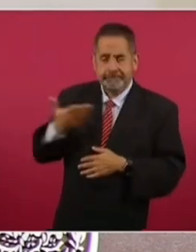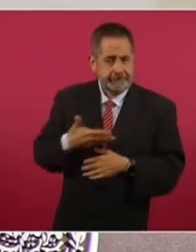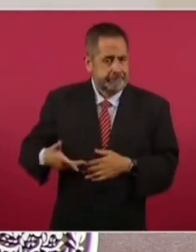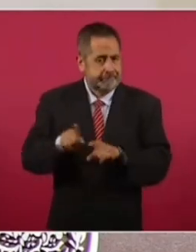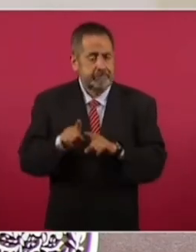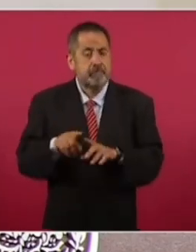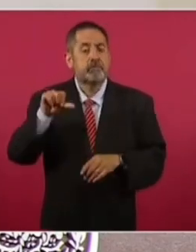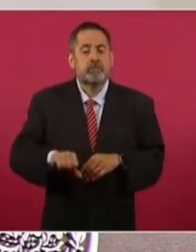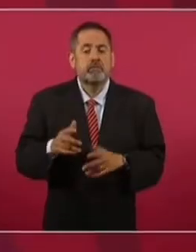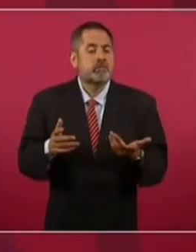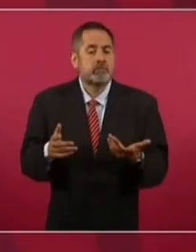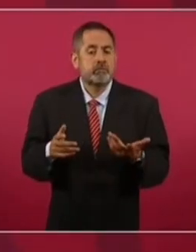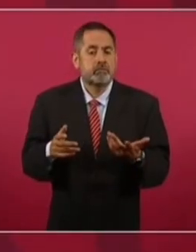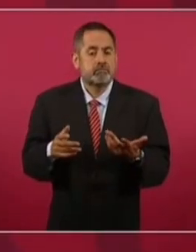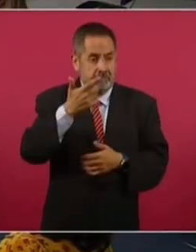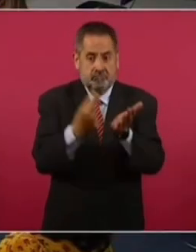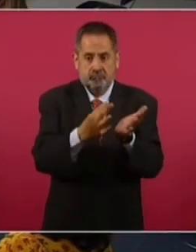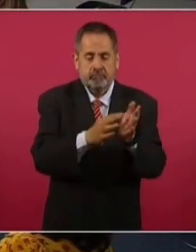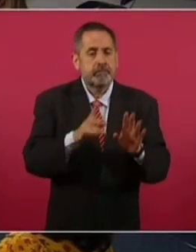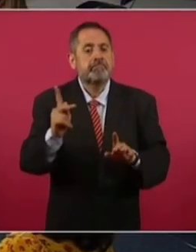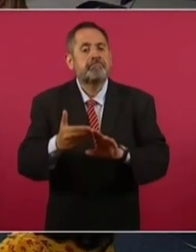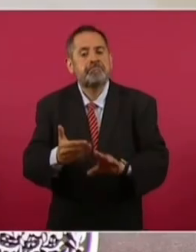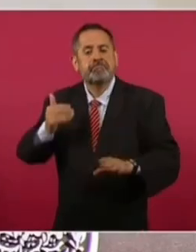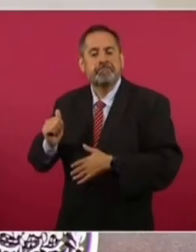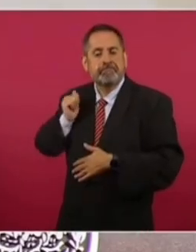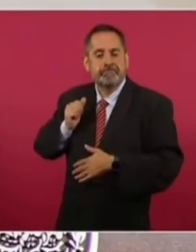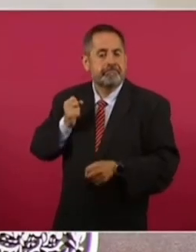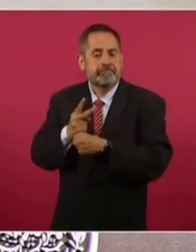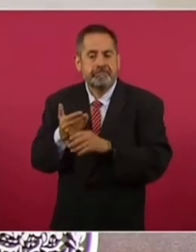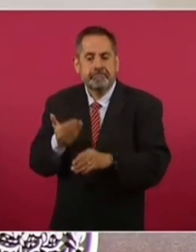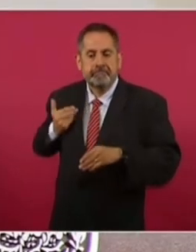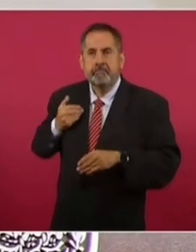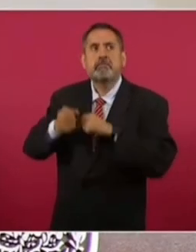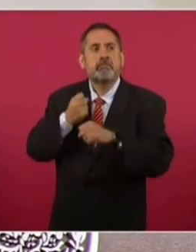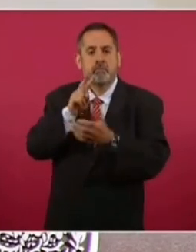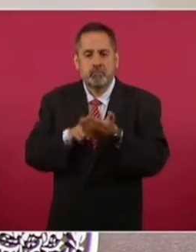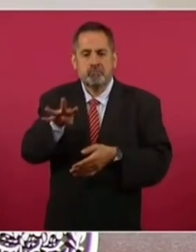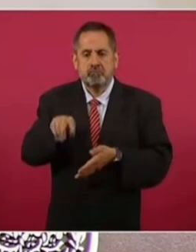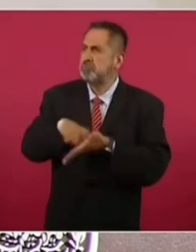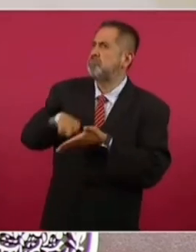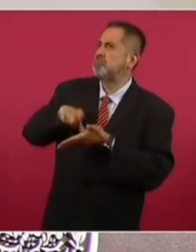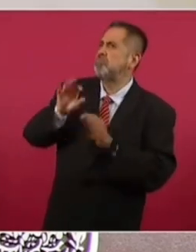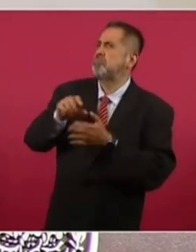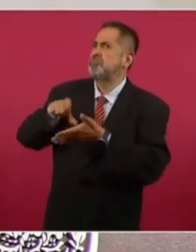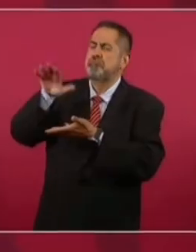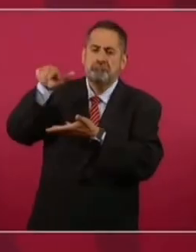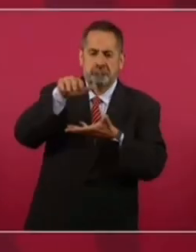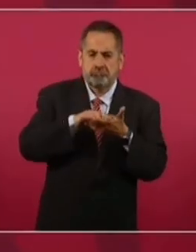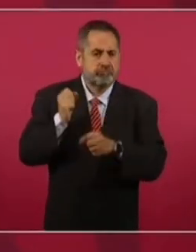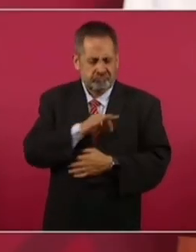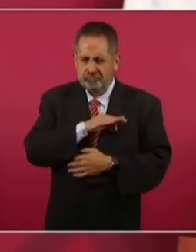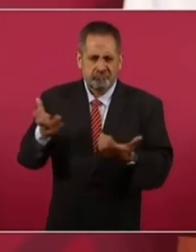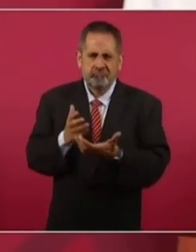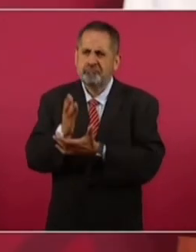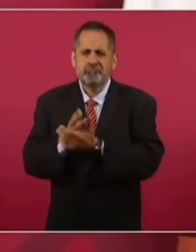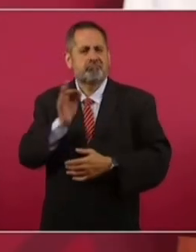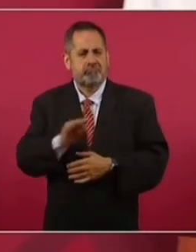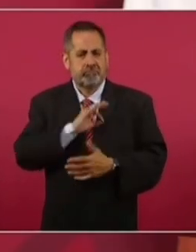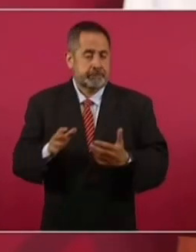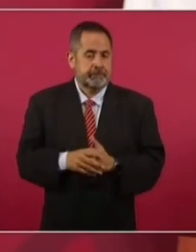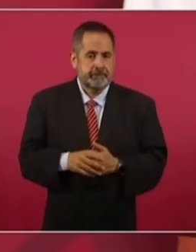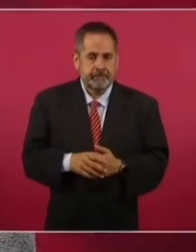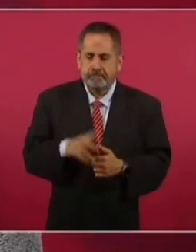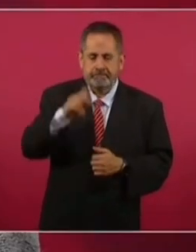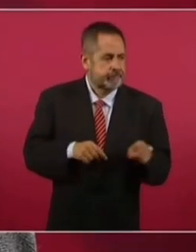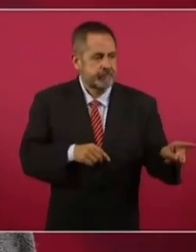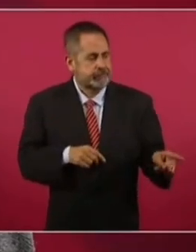presidente, hoy no podríamos hacer esto. Pero nosotros salimos a comprar antes. Salimos en el 2019 a través de compras tempranas. Se